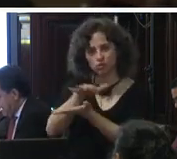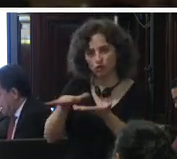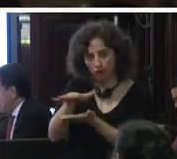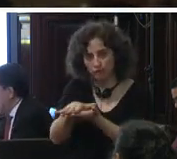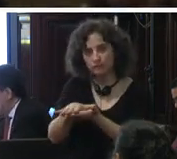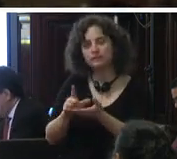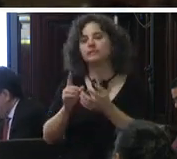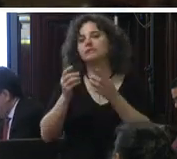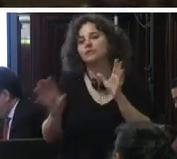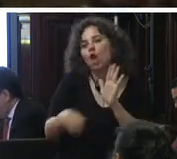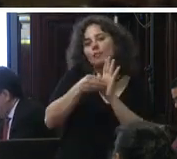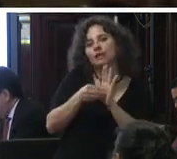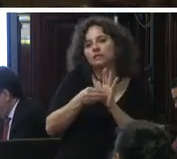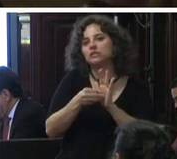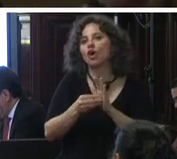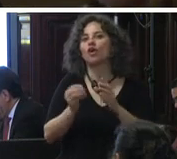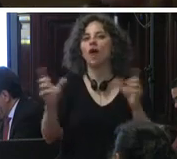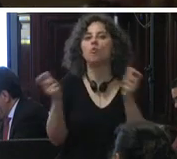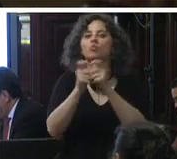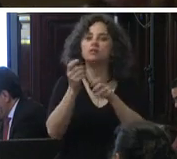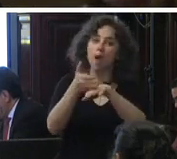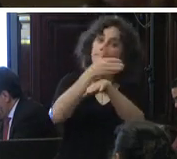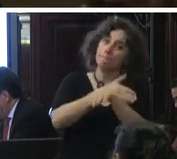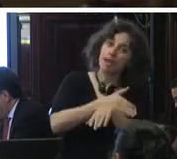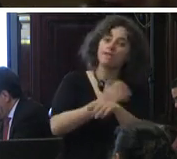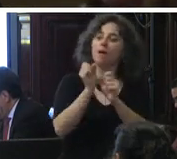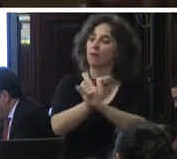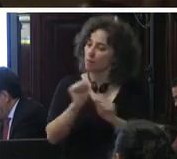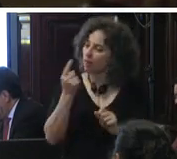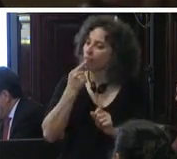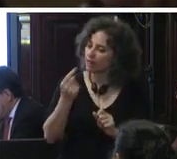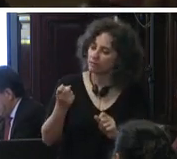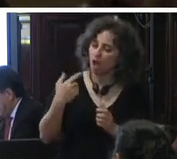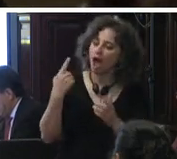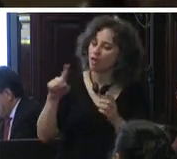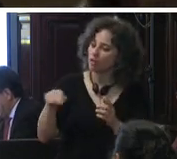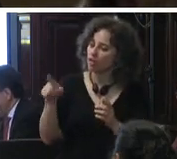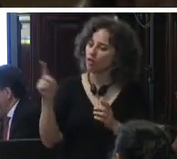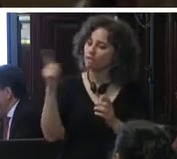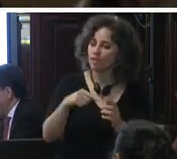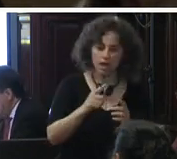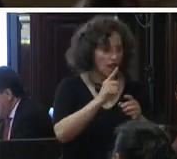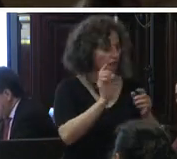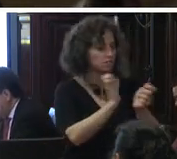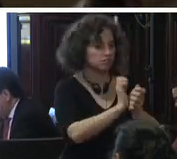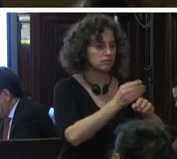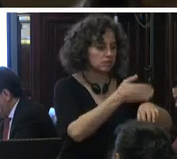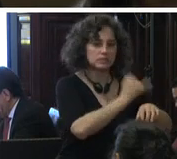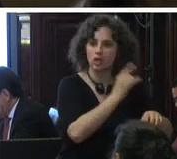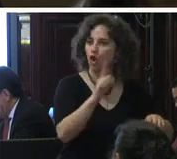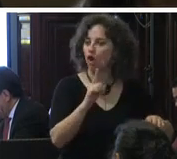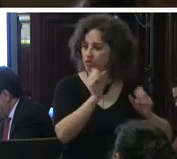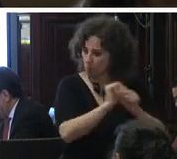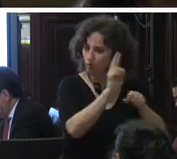incorporación de las audiencias previas para determinar la procedencia de la prisión preventiva al ser